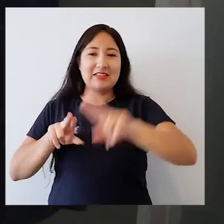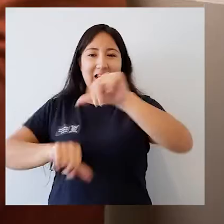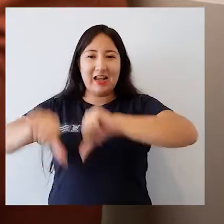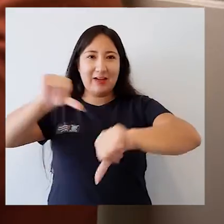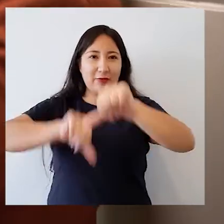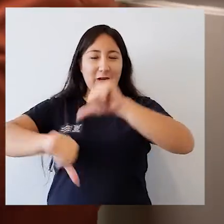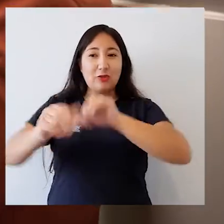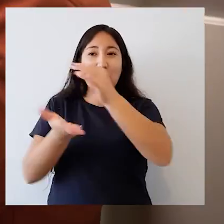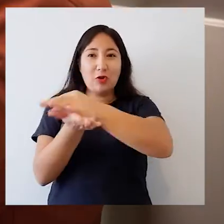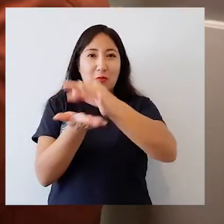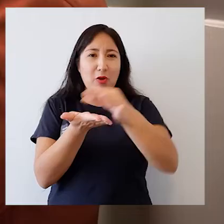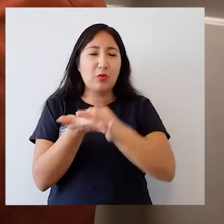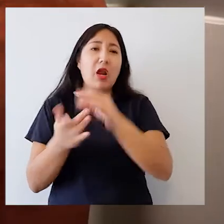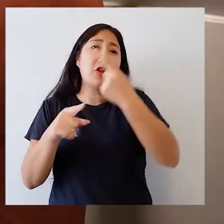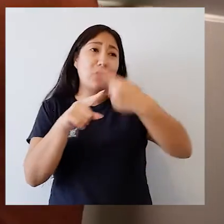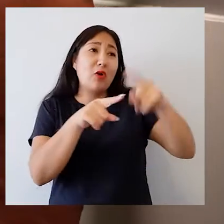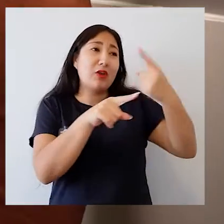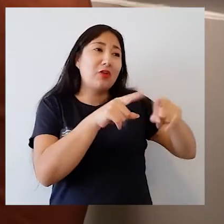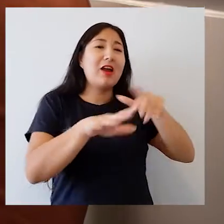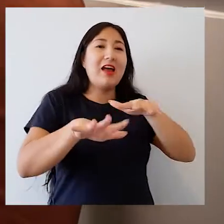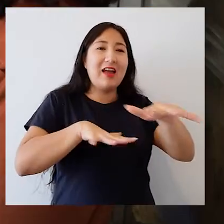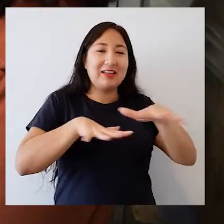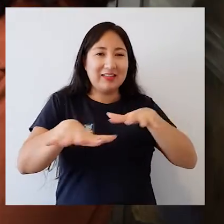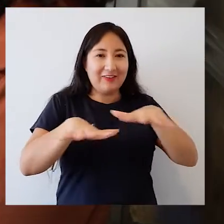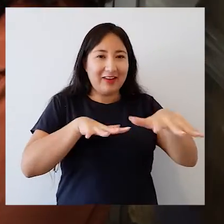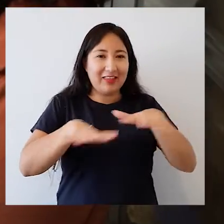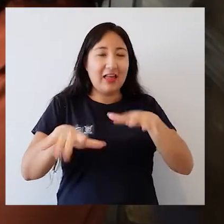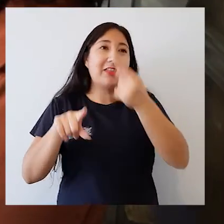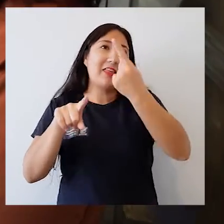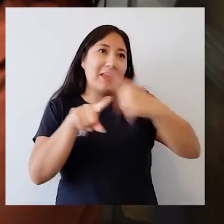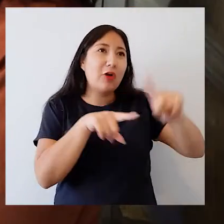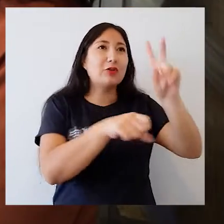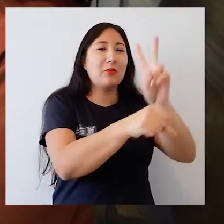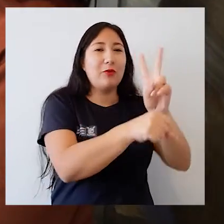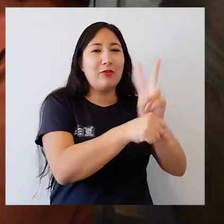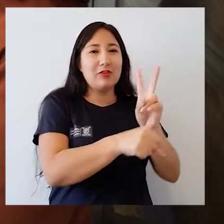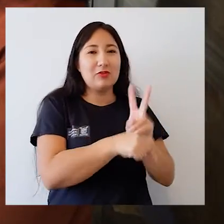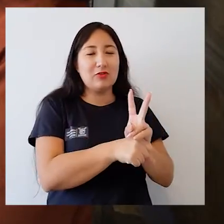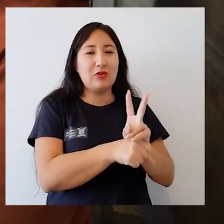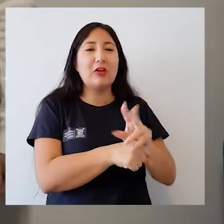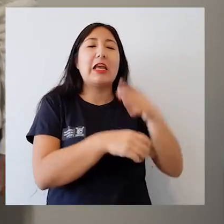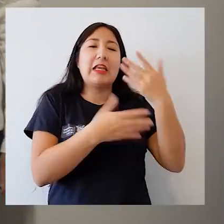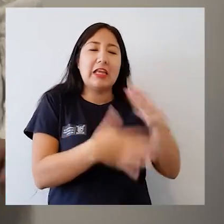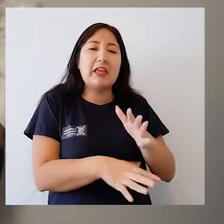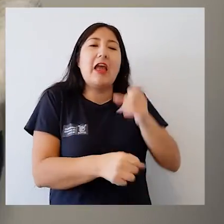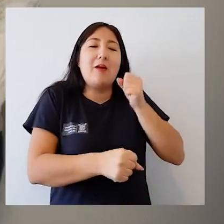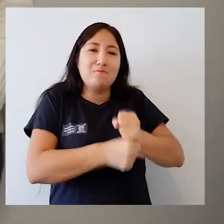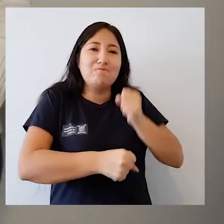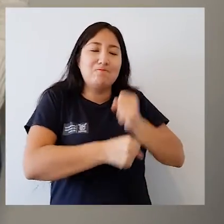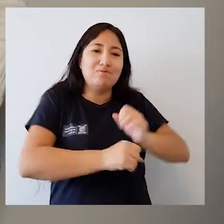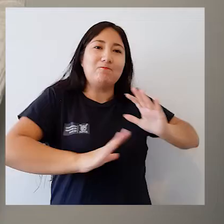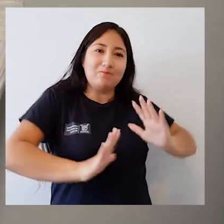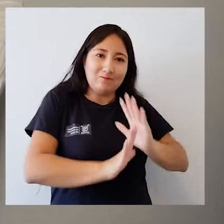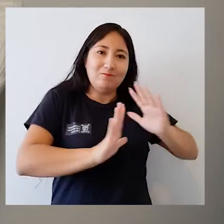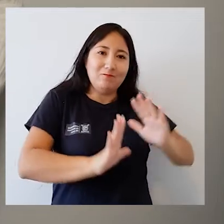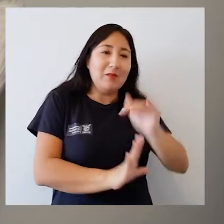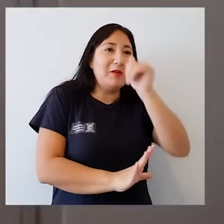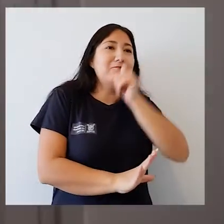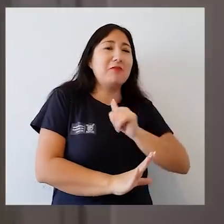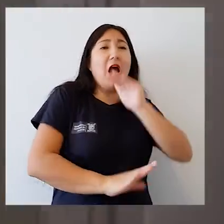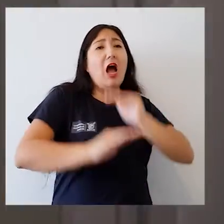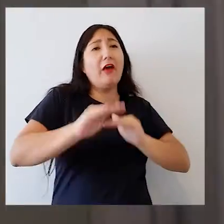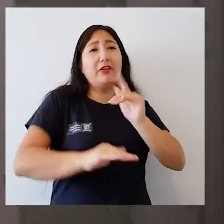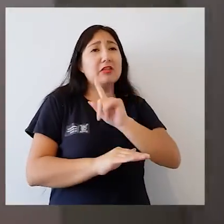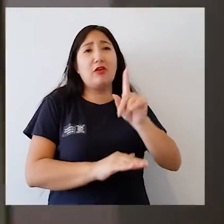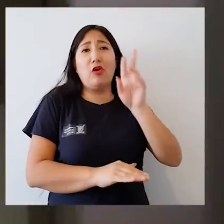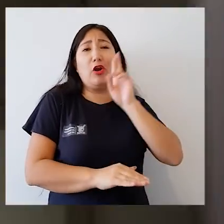del laboratorio diagnóstico molecular y otras actividades, ¿no es cierto?, que otros académicos en silencio también están haciendo y que muchas veces